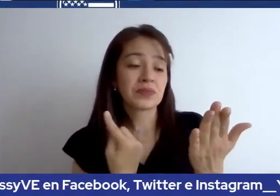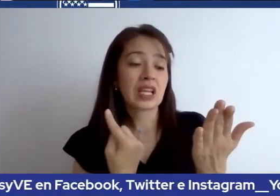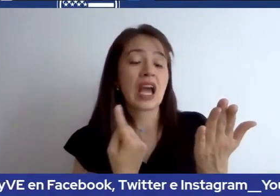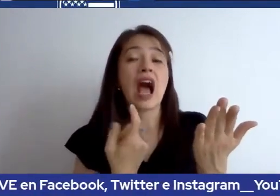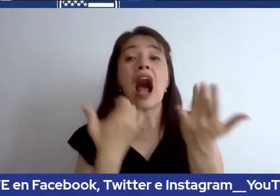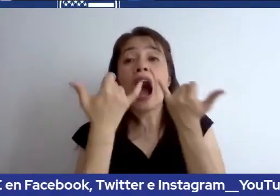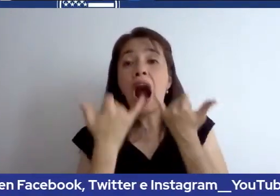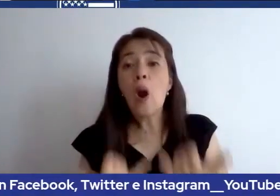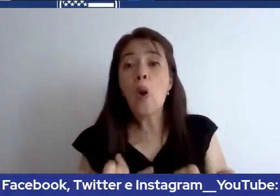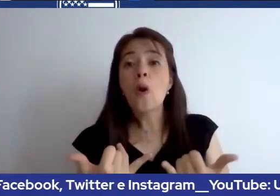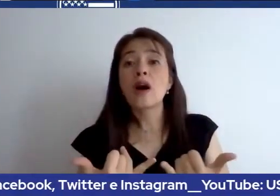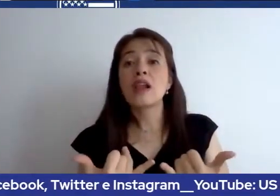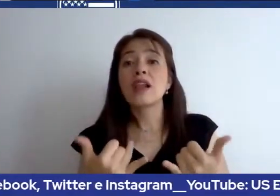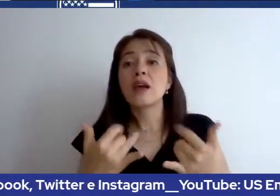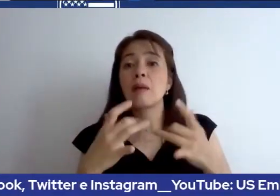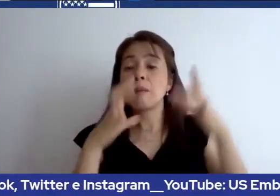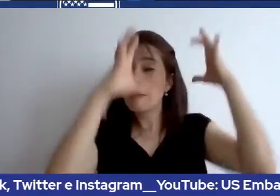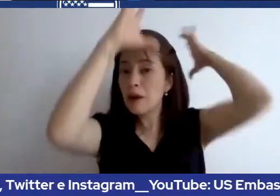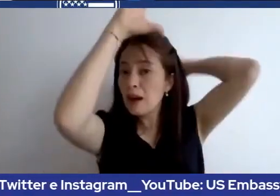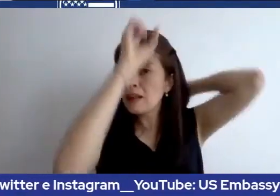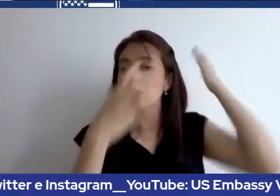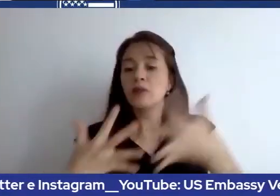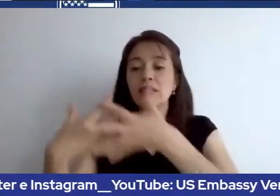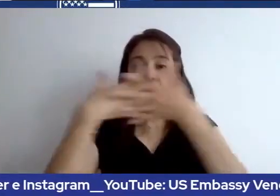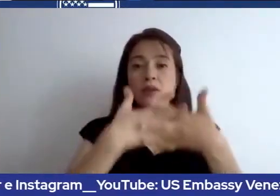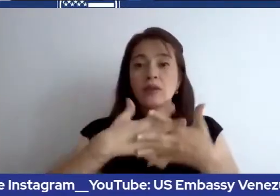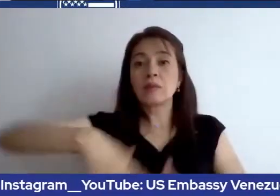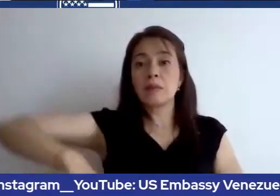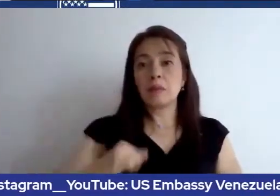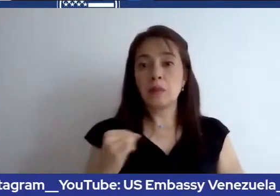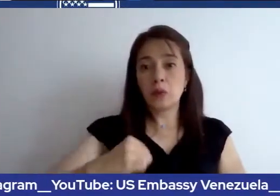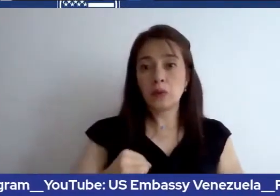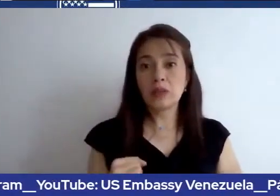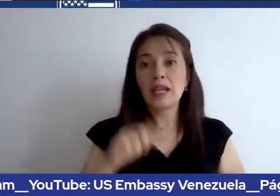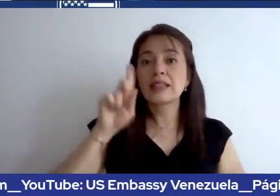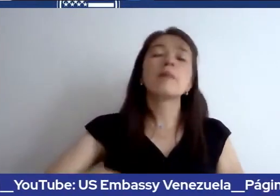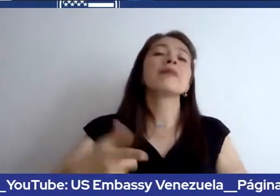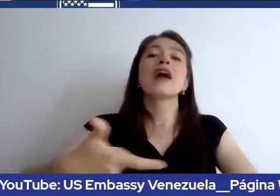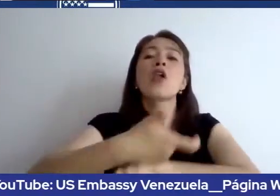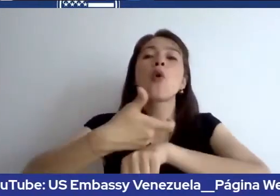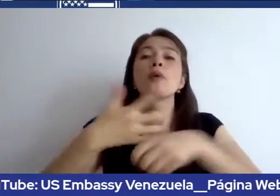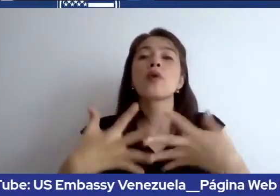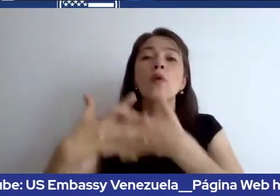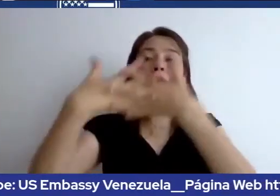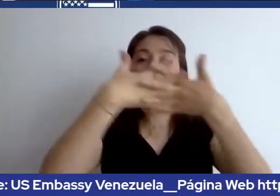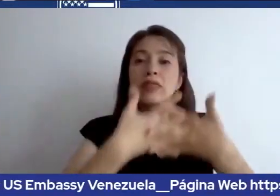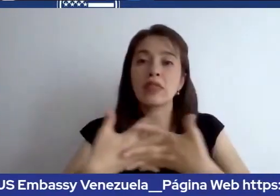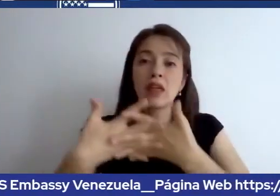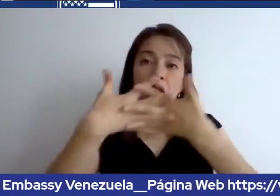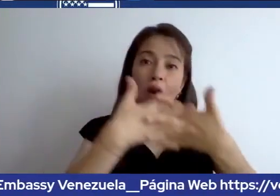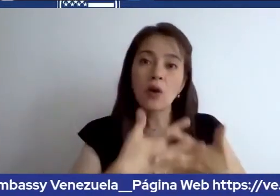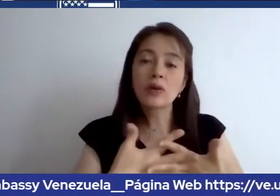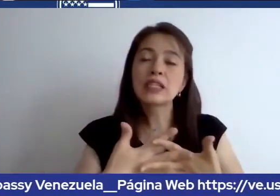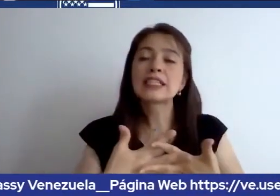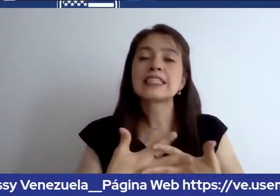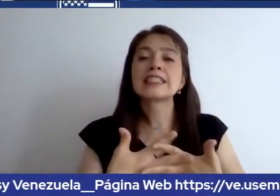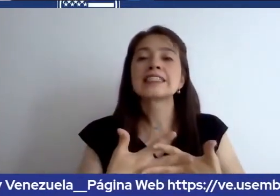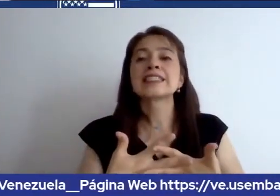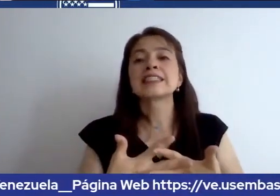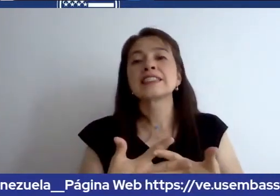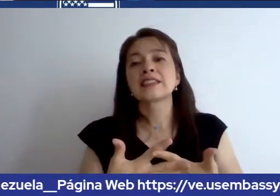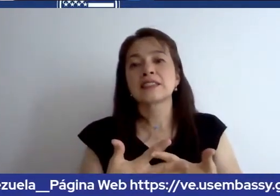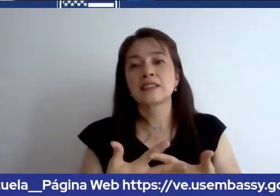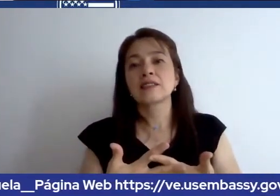embajada de los Estados Unidos en Bogotá y el gobierno de Estados Unidos, para